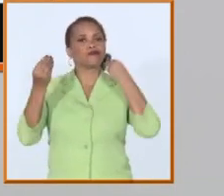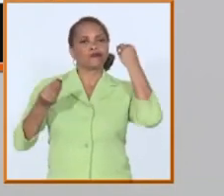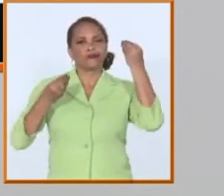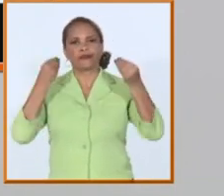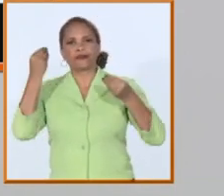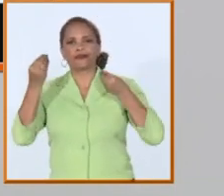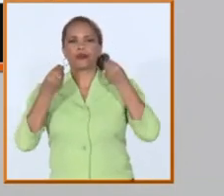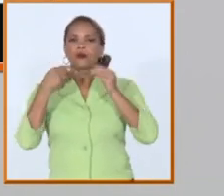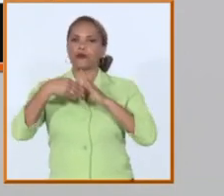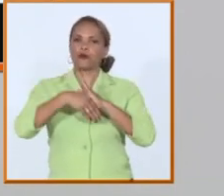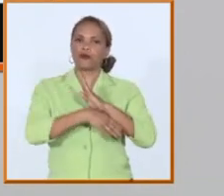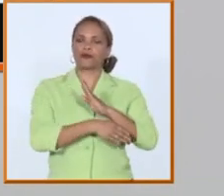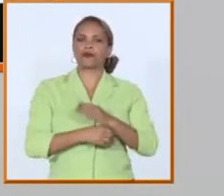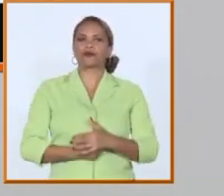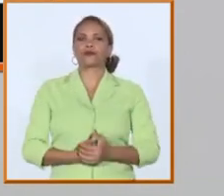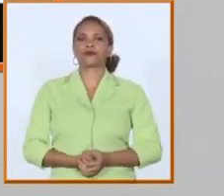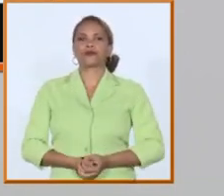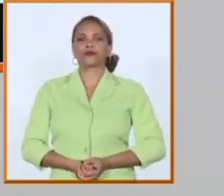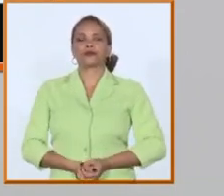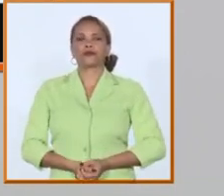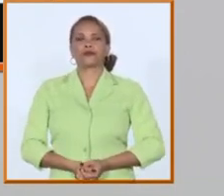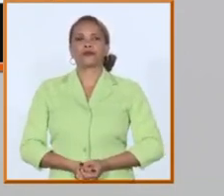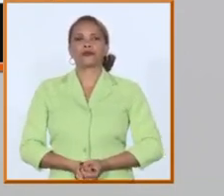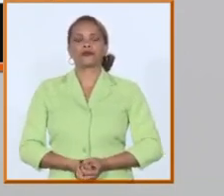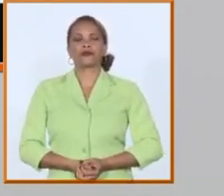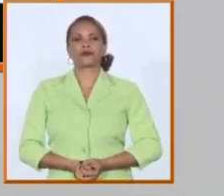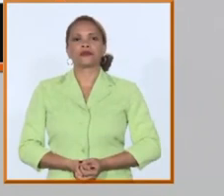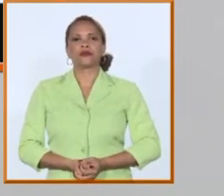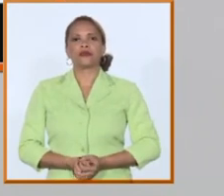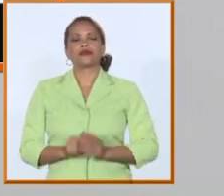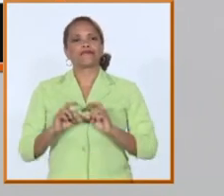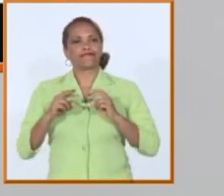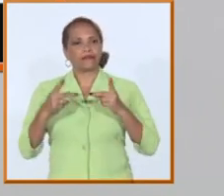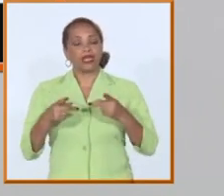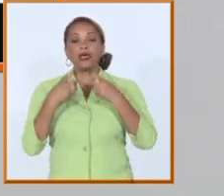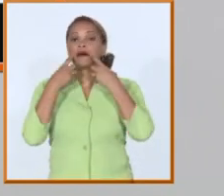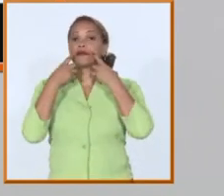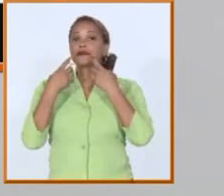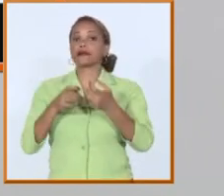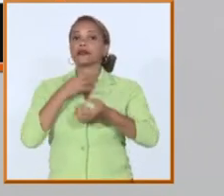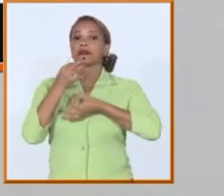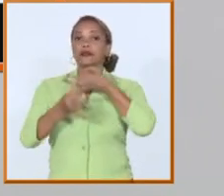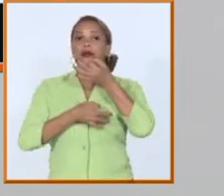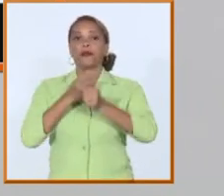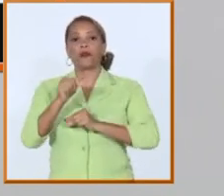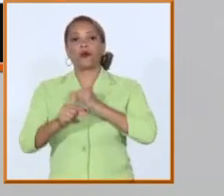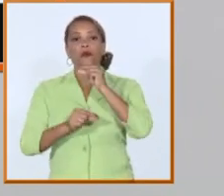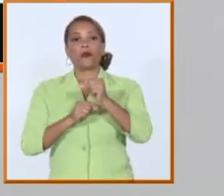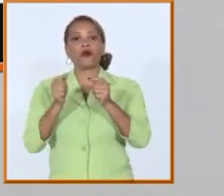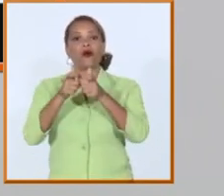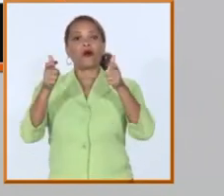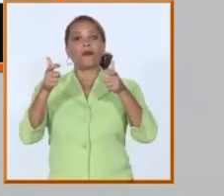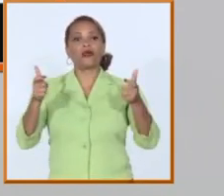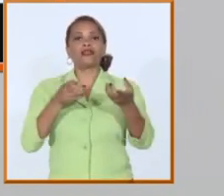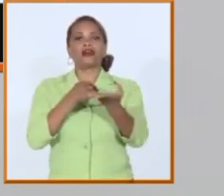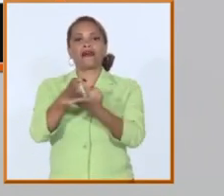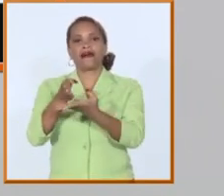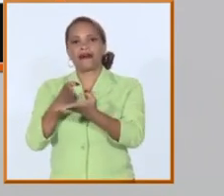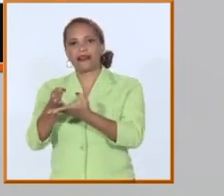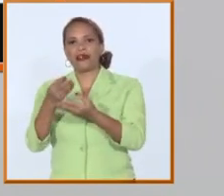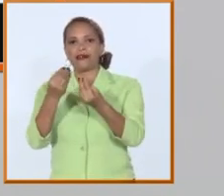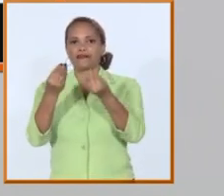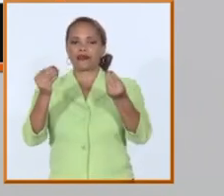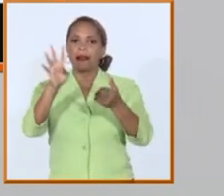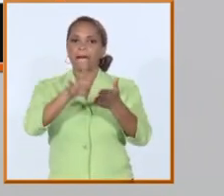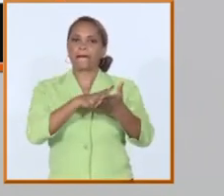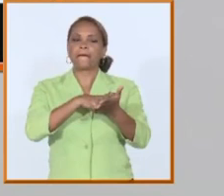grado pero te repito es importante resaltar que se incrementa una vez más la cantidad de plazas que se